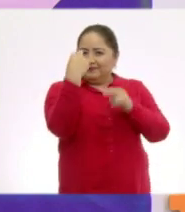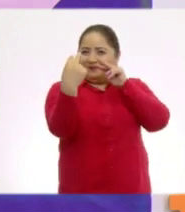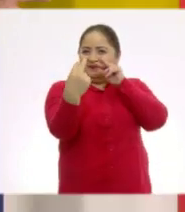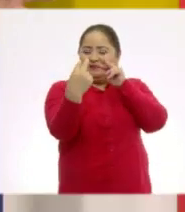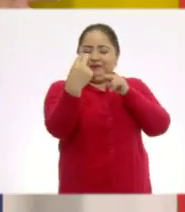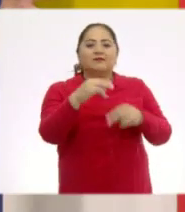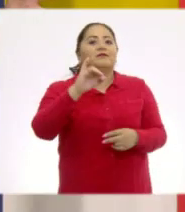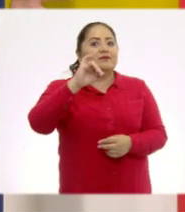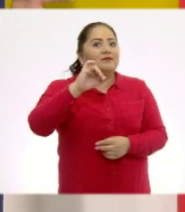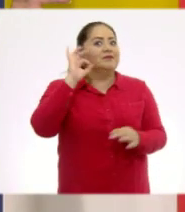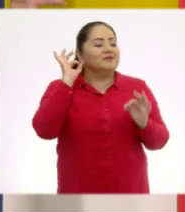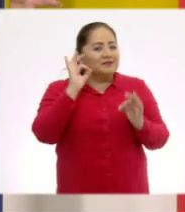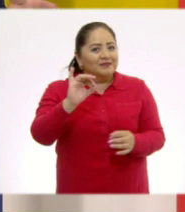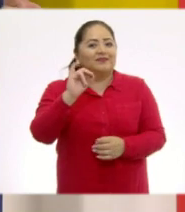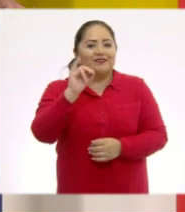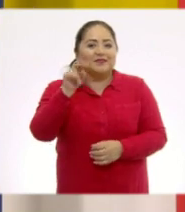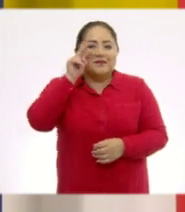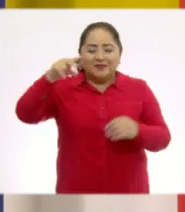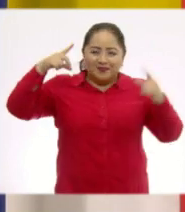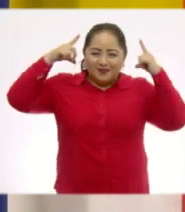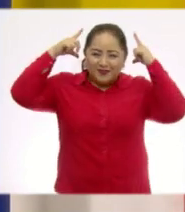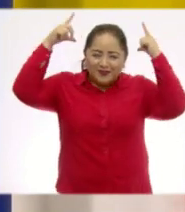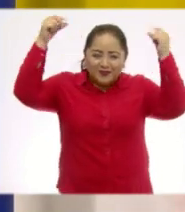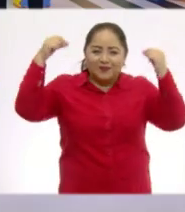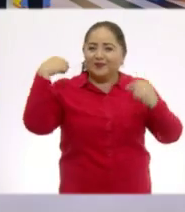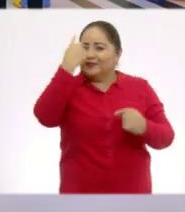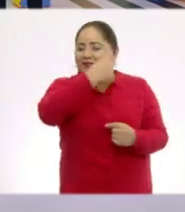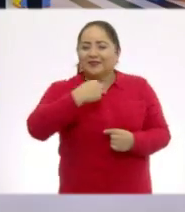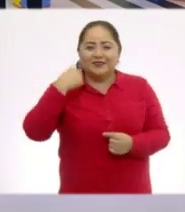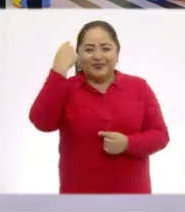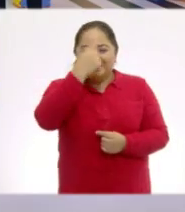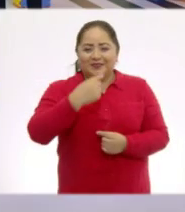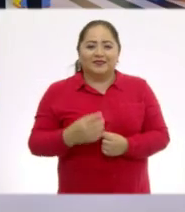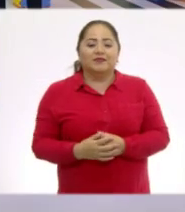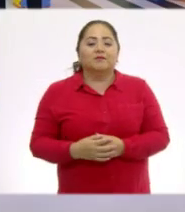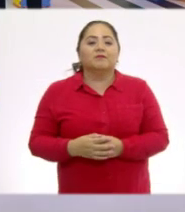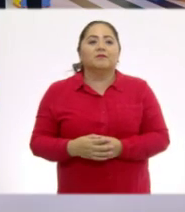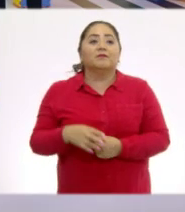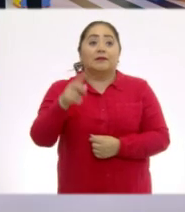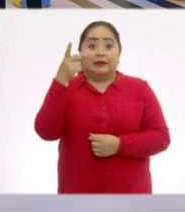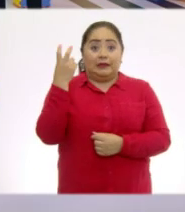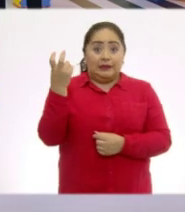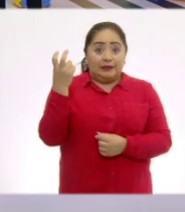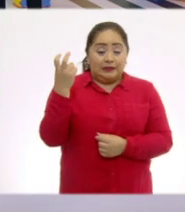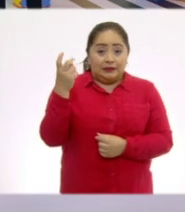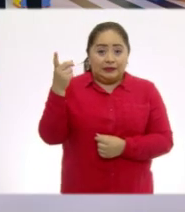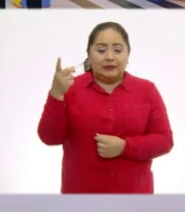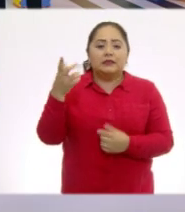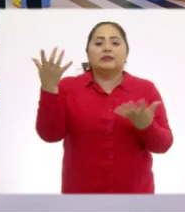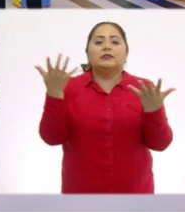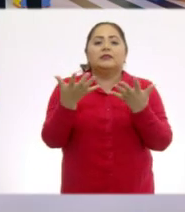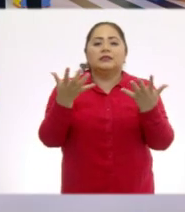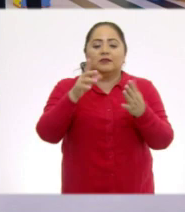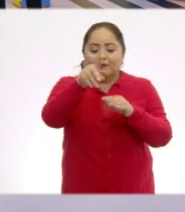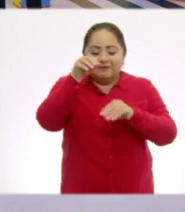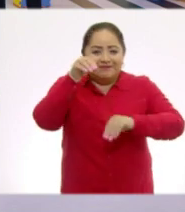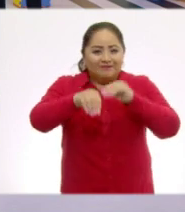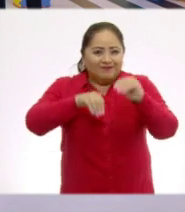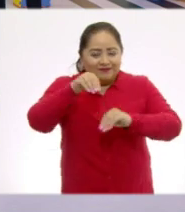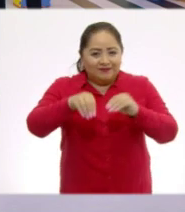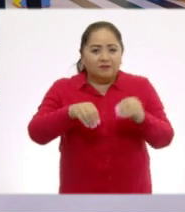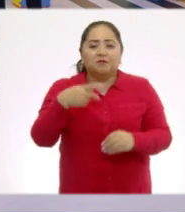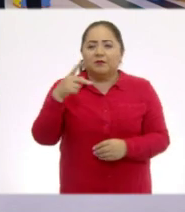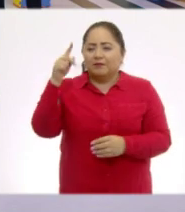¿verdad? Exacto. Aquí están sus orejitas y su cabeza. Muy bien. De esa manera hicieron las figuras.